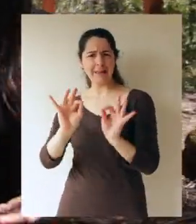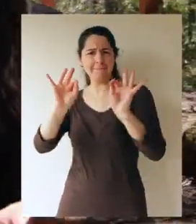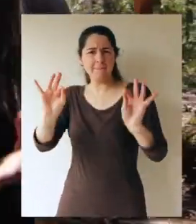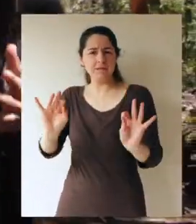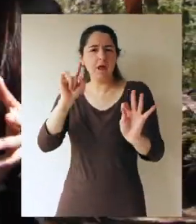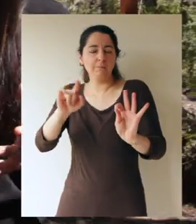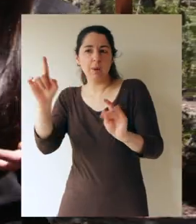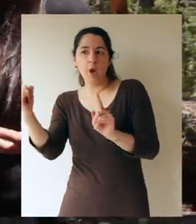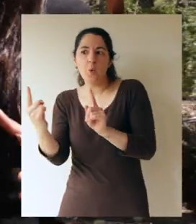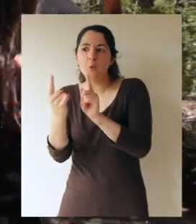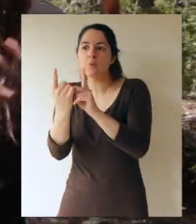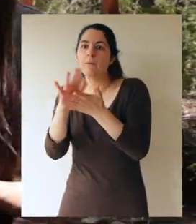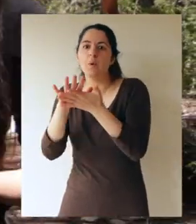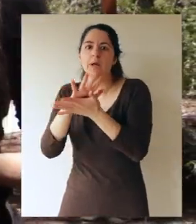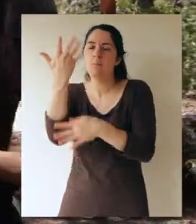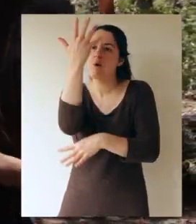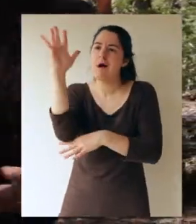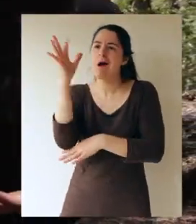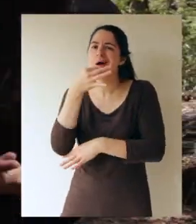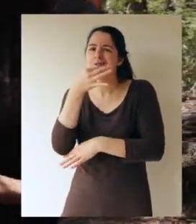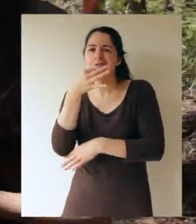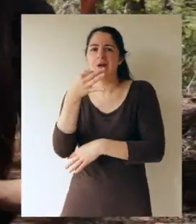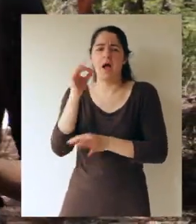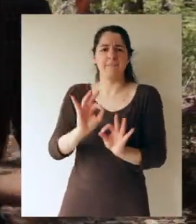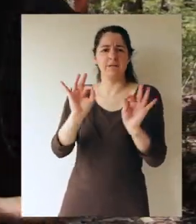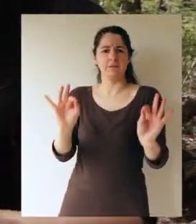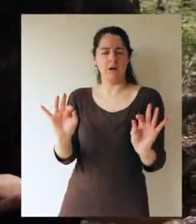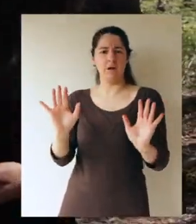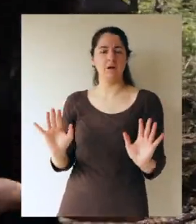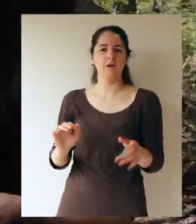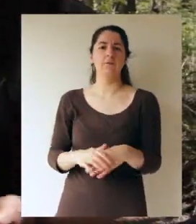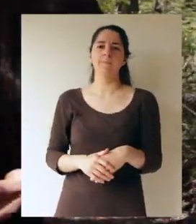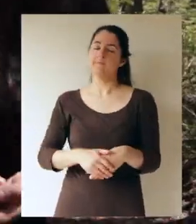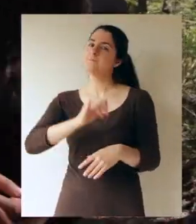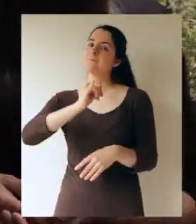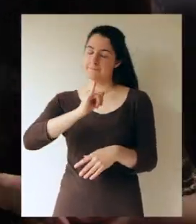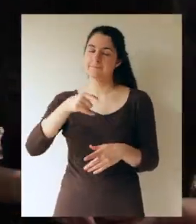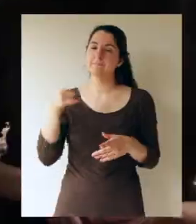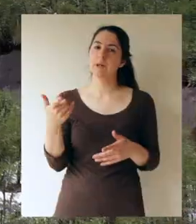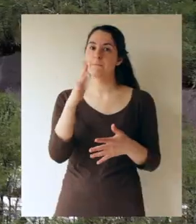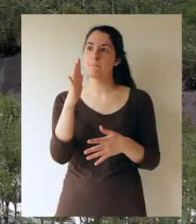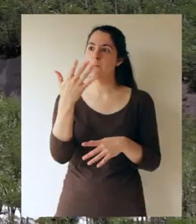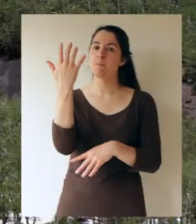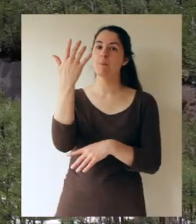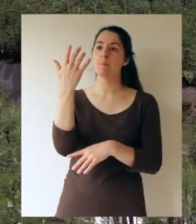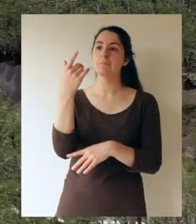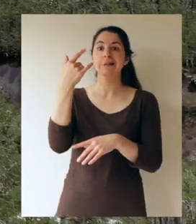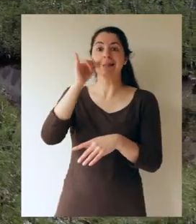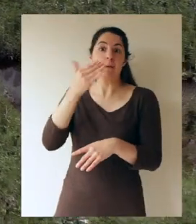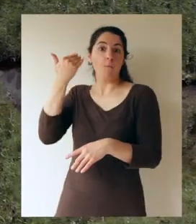algún tipo de vegetación o de árboles en particular. Bueno, hace unos momentos pasamos